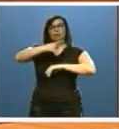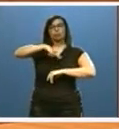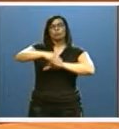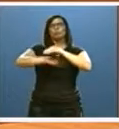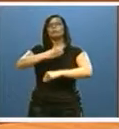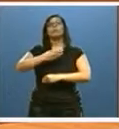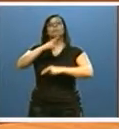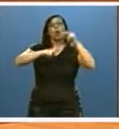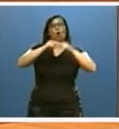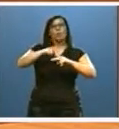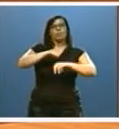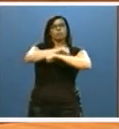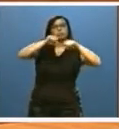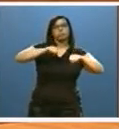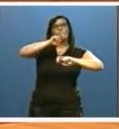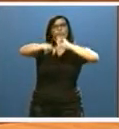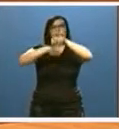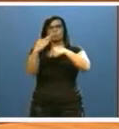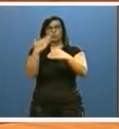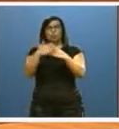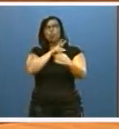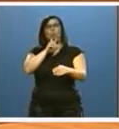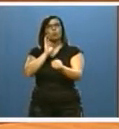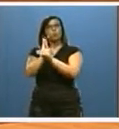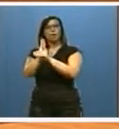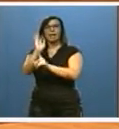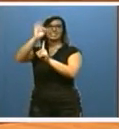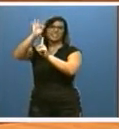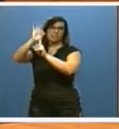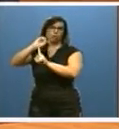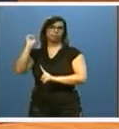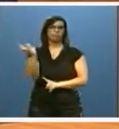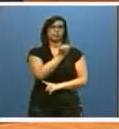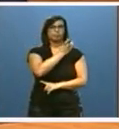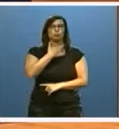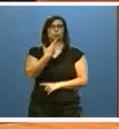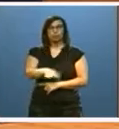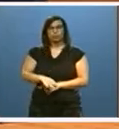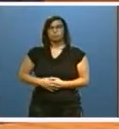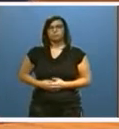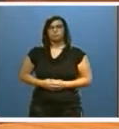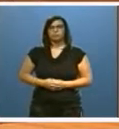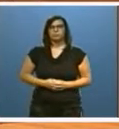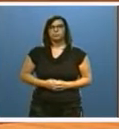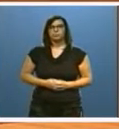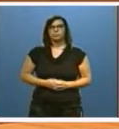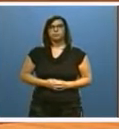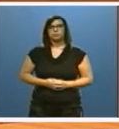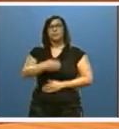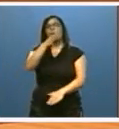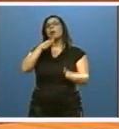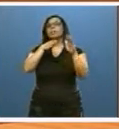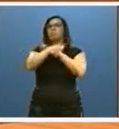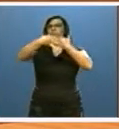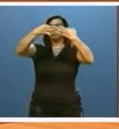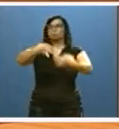refuerzo y modernización, además de las de conservación y señalización viaria. La accesibilidad se ve garantizada con